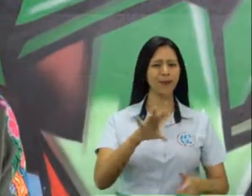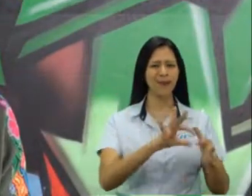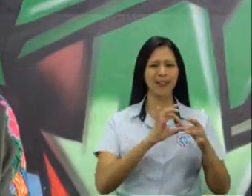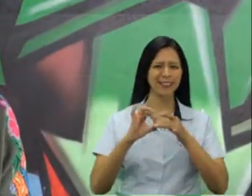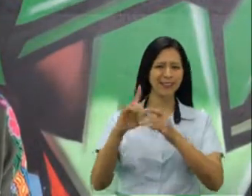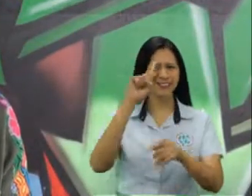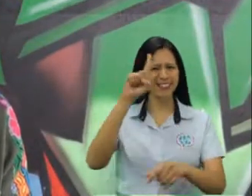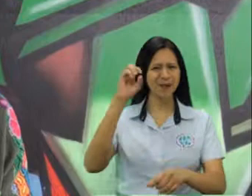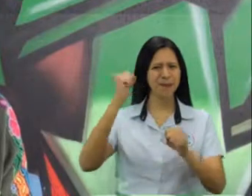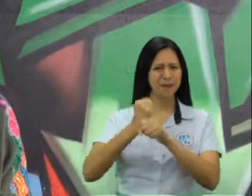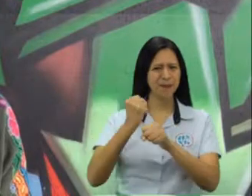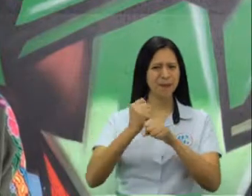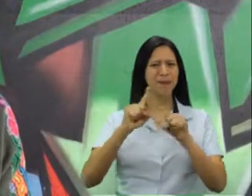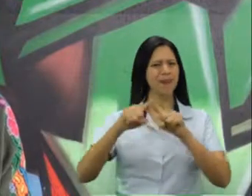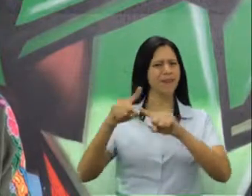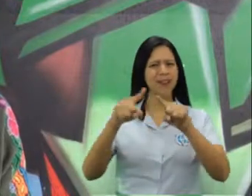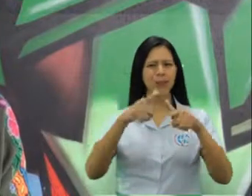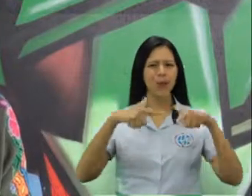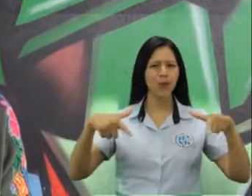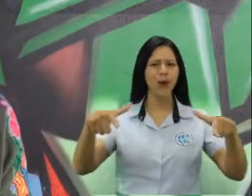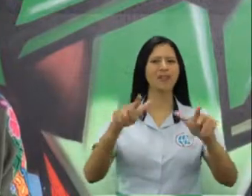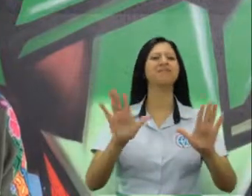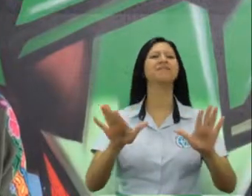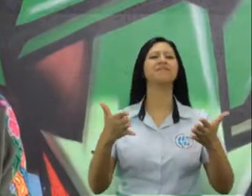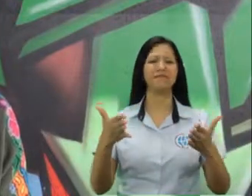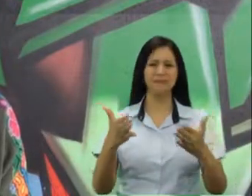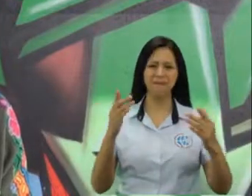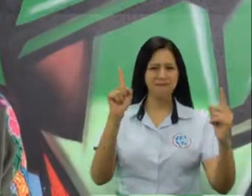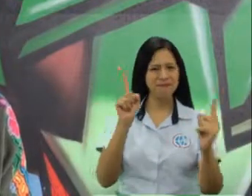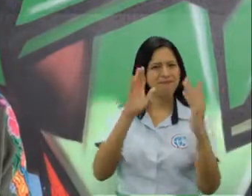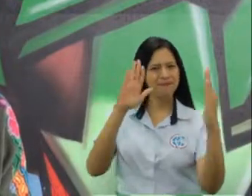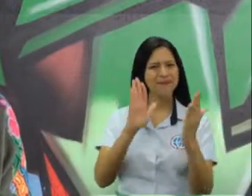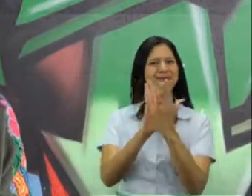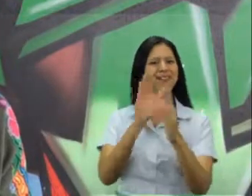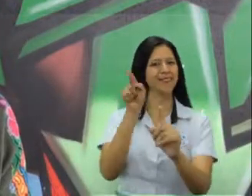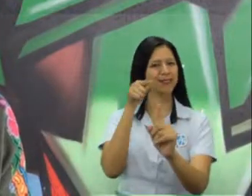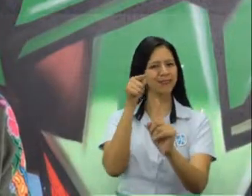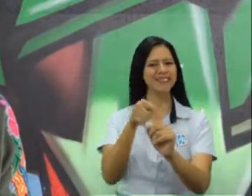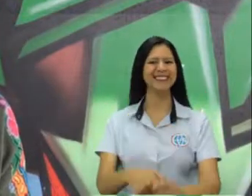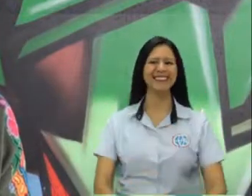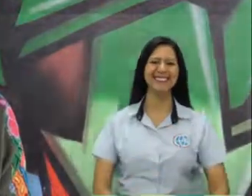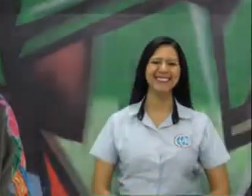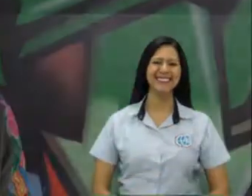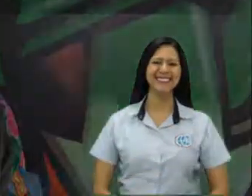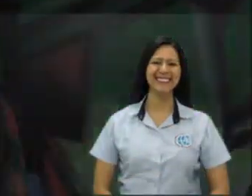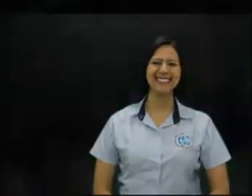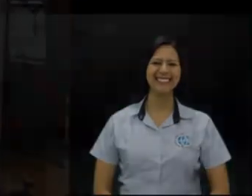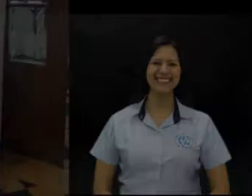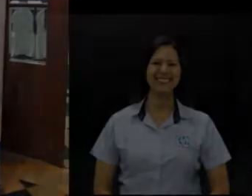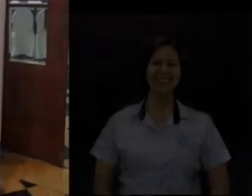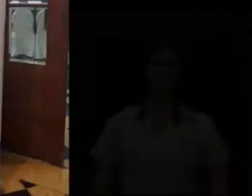organizaciones, con trabajo y presencia en diversos territorios a nivel nacional y local.